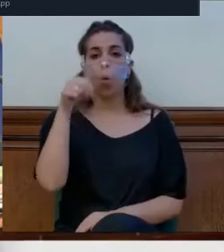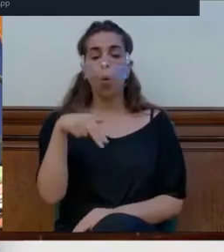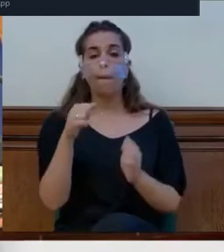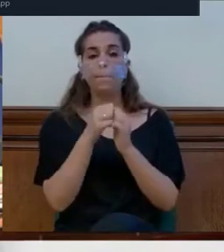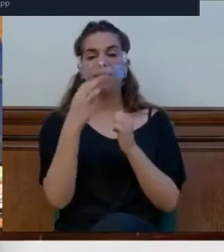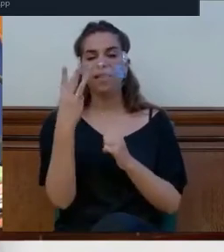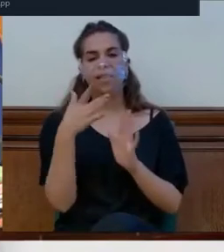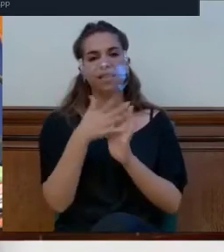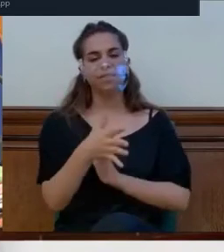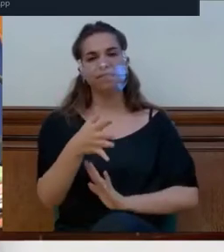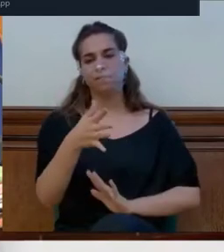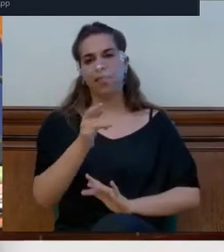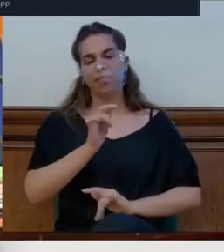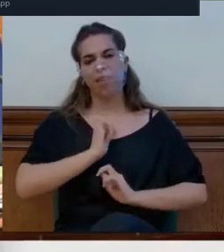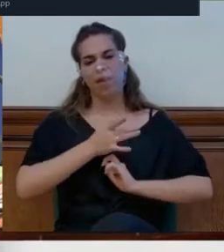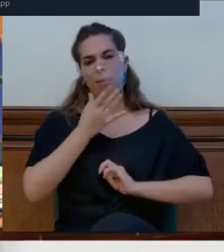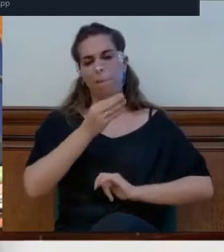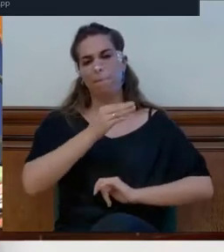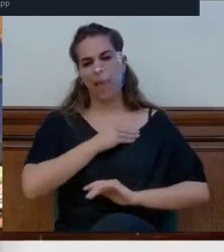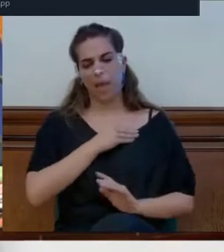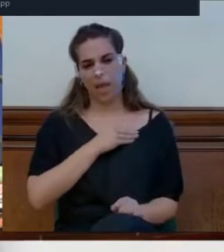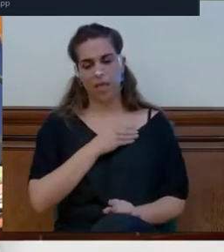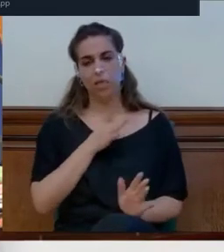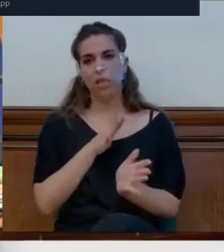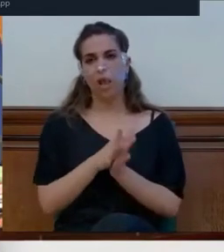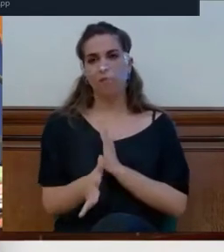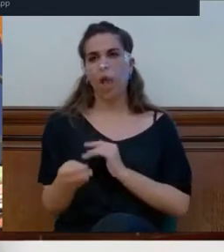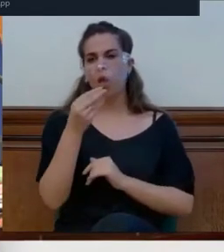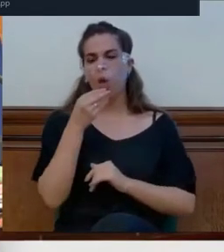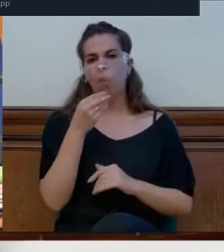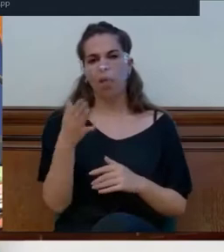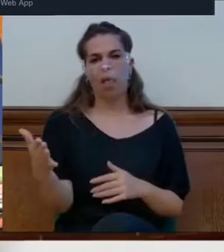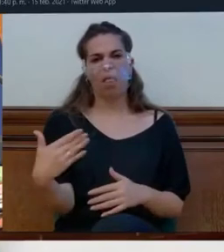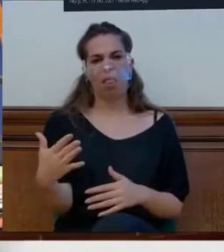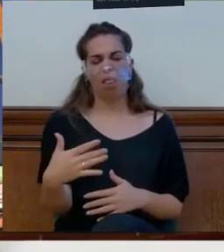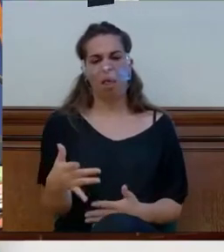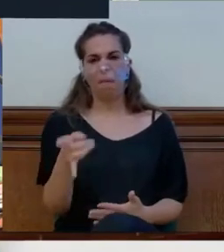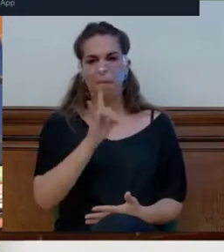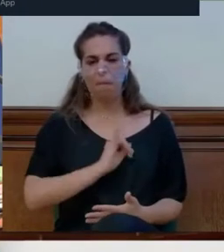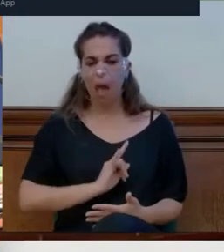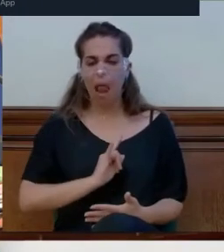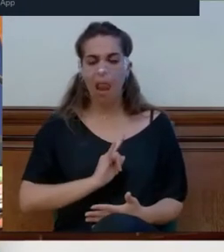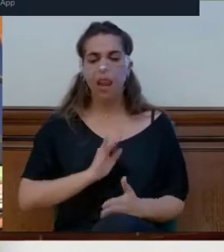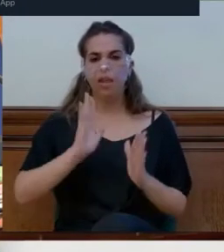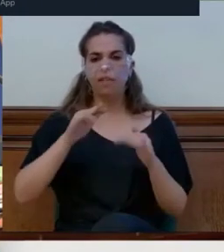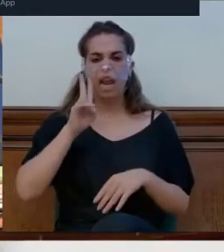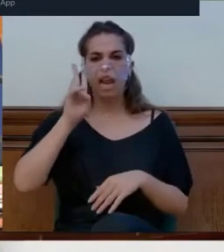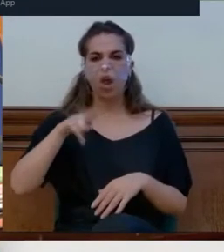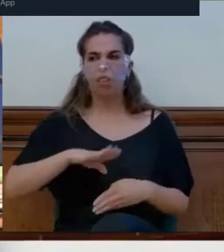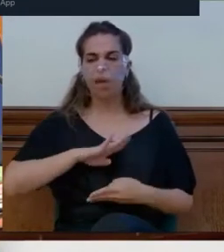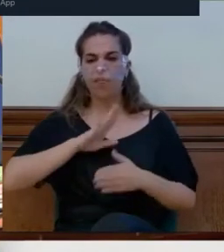Que los haya tenido mal comiendo y que no hayan sido capaces ni de reconocerlo ni de adoptar soluciones